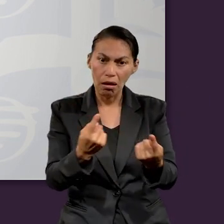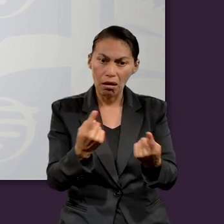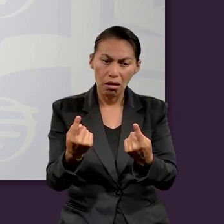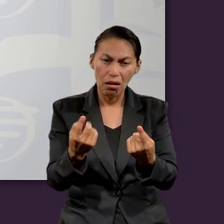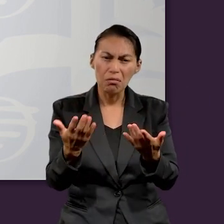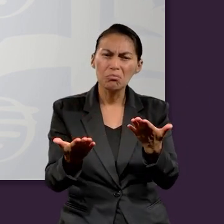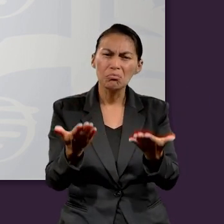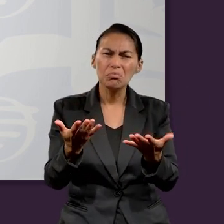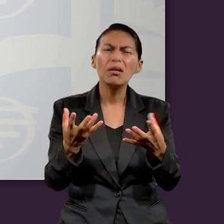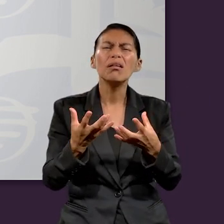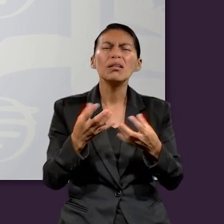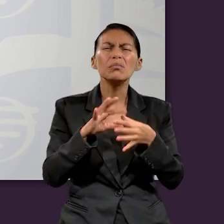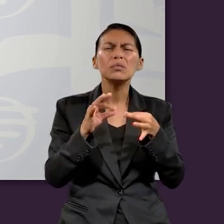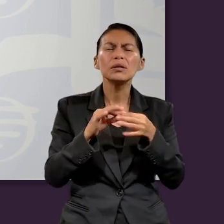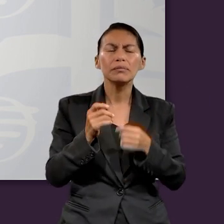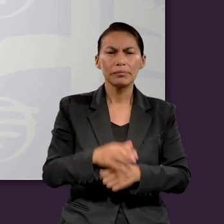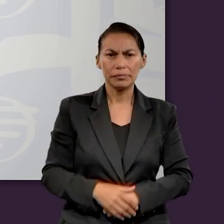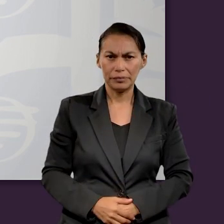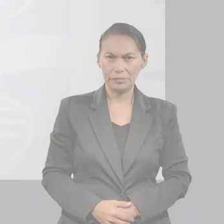de la Biblia?